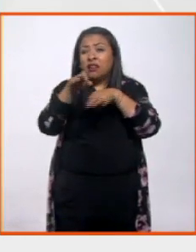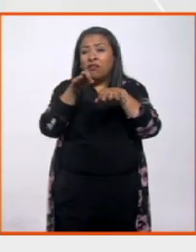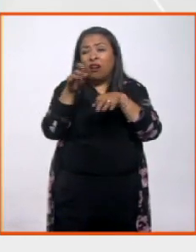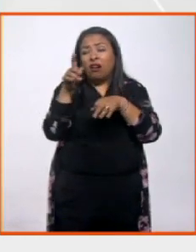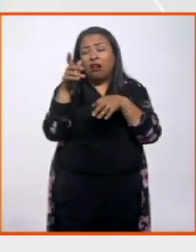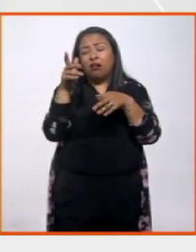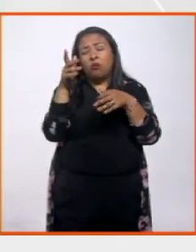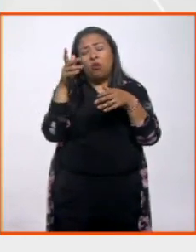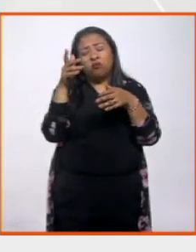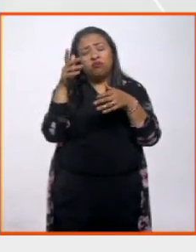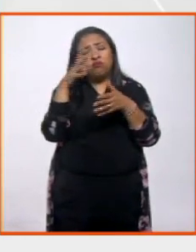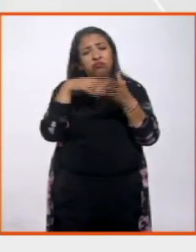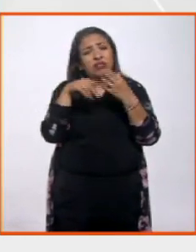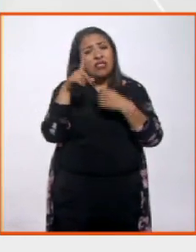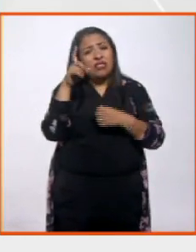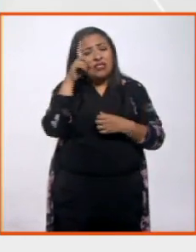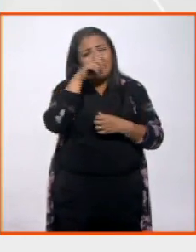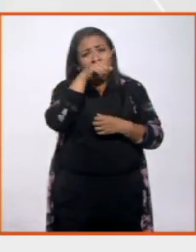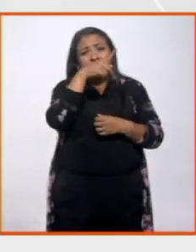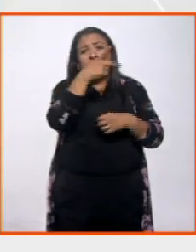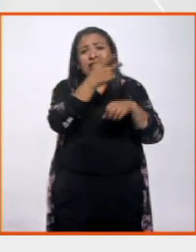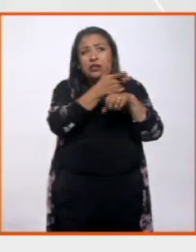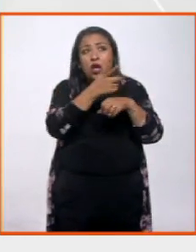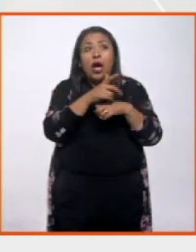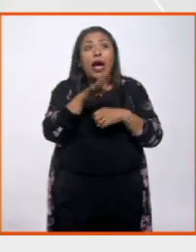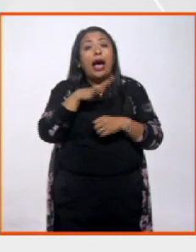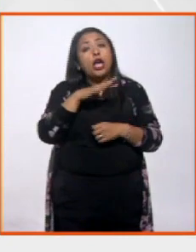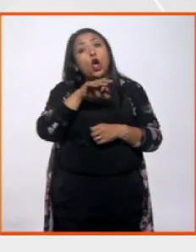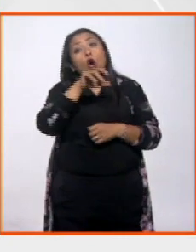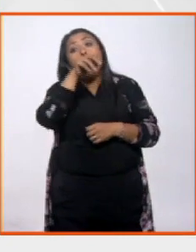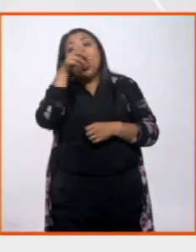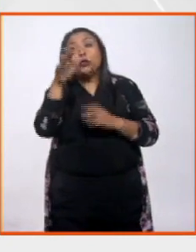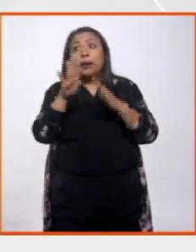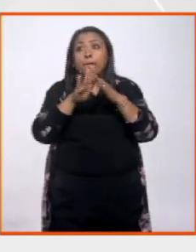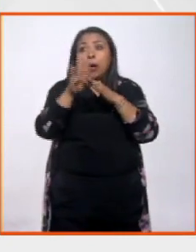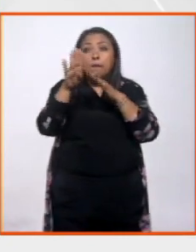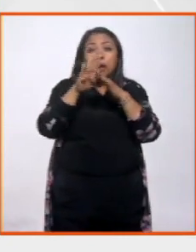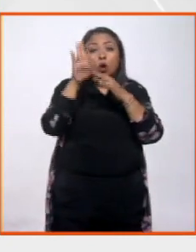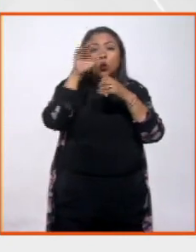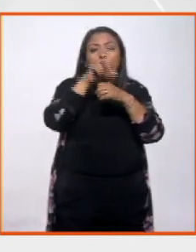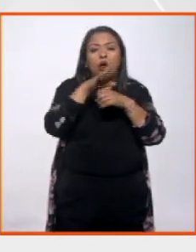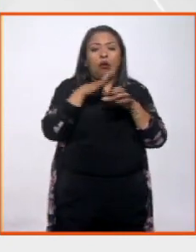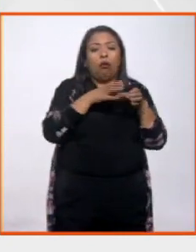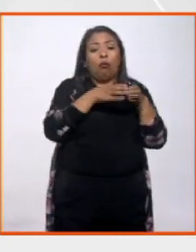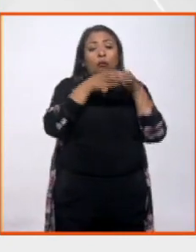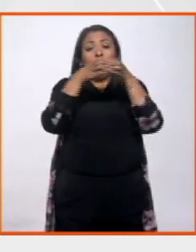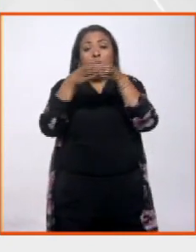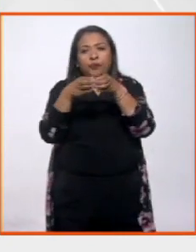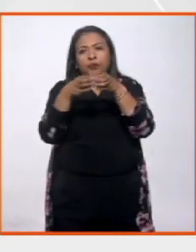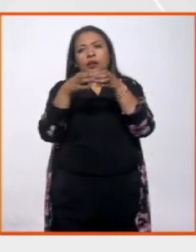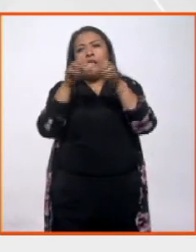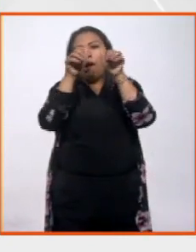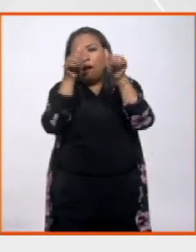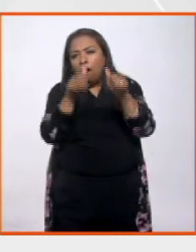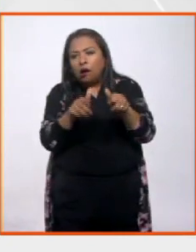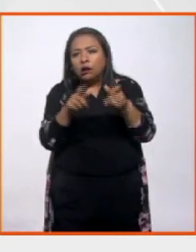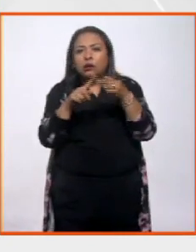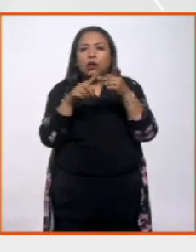Estados Unidos. Hay otra migración mexicana, una migración cultural, una comunidad artística, intelectual,